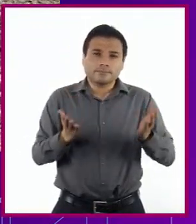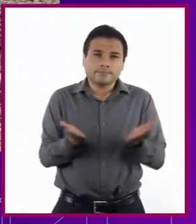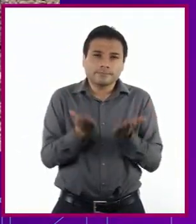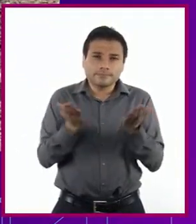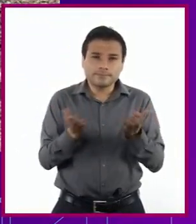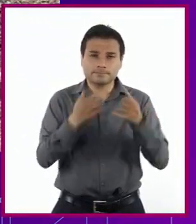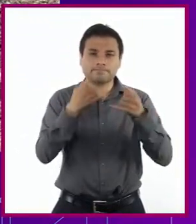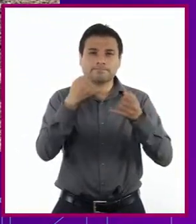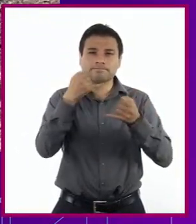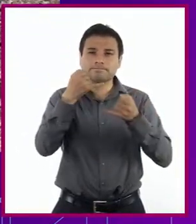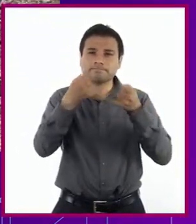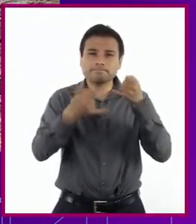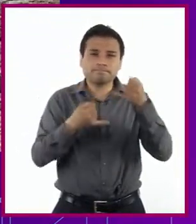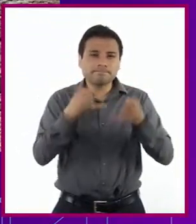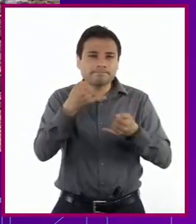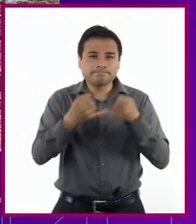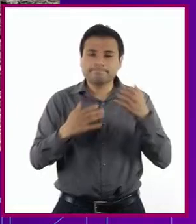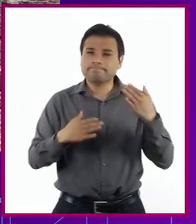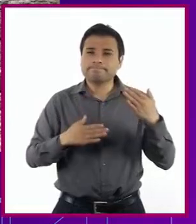Se divierten.